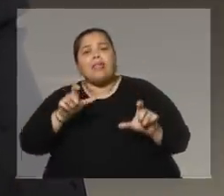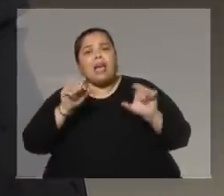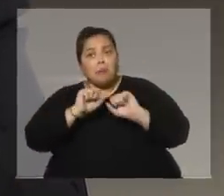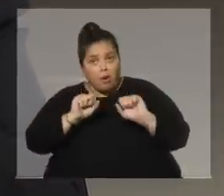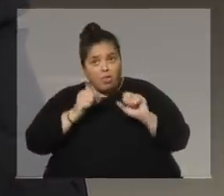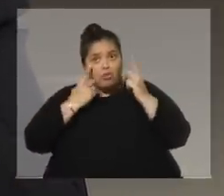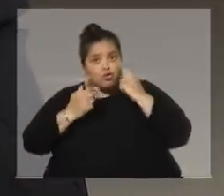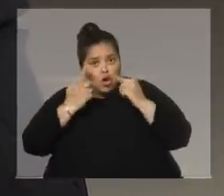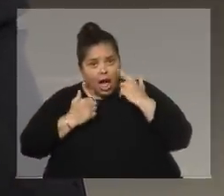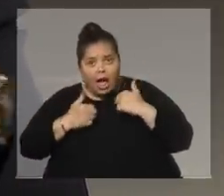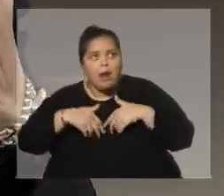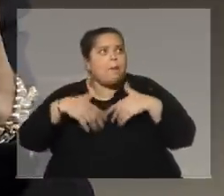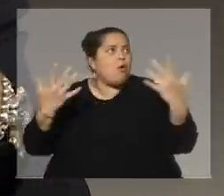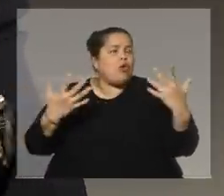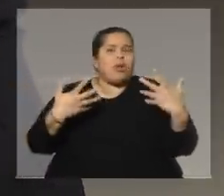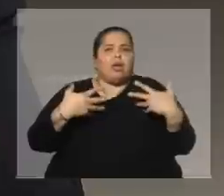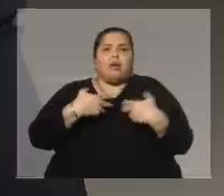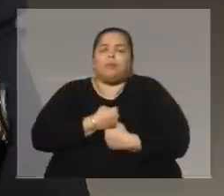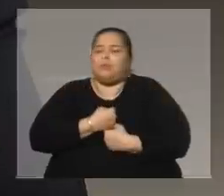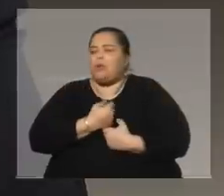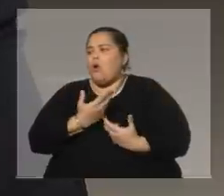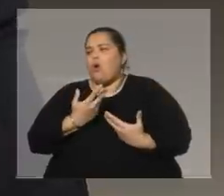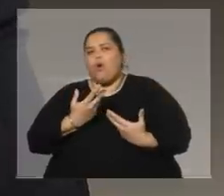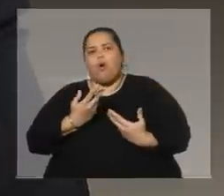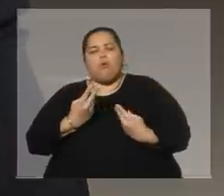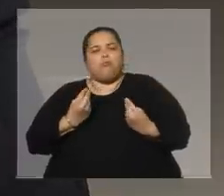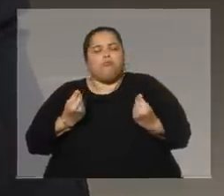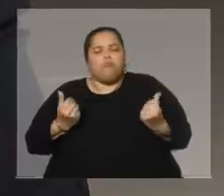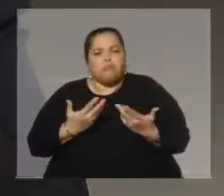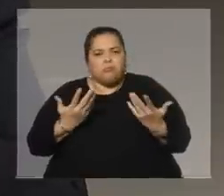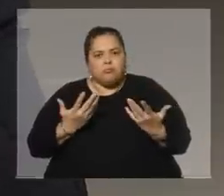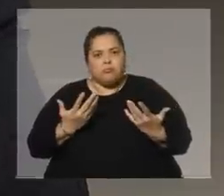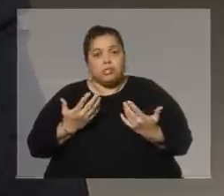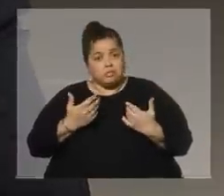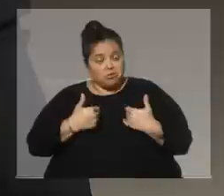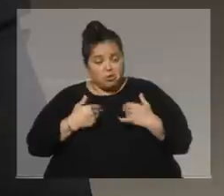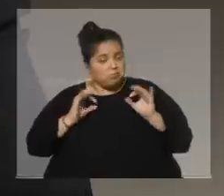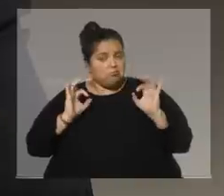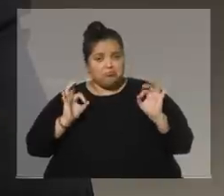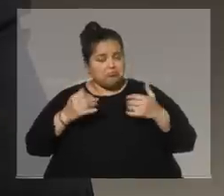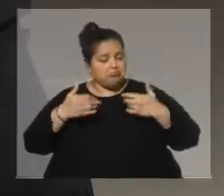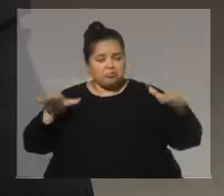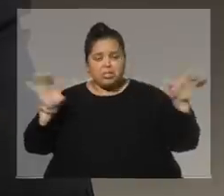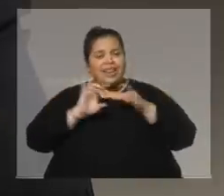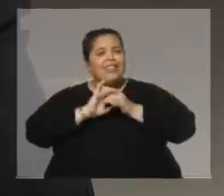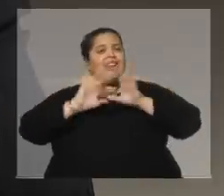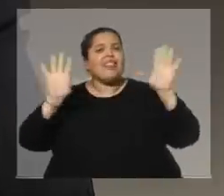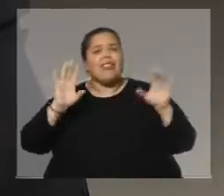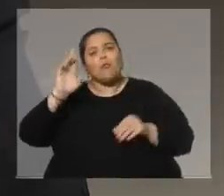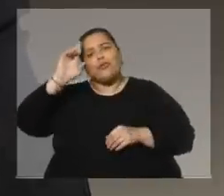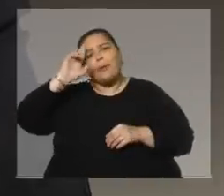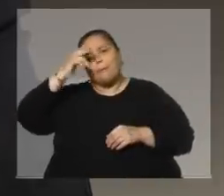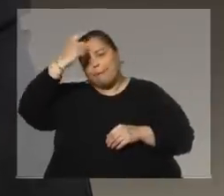quebrar porque me afecta distintas cosas, en un acto de libertad y de respeto a mí mismo,